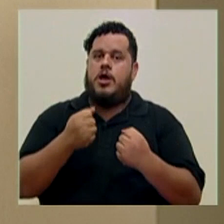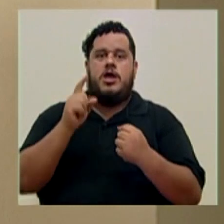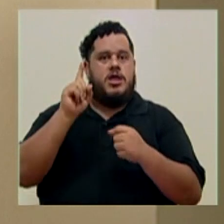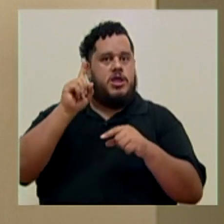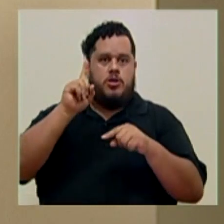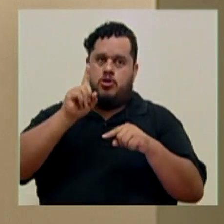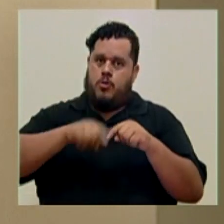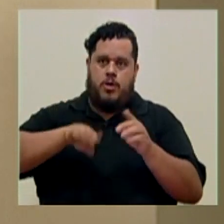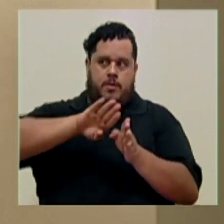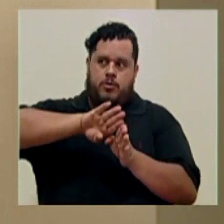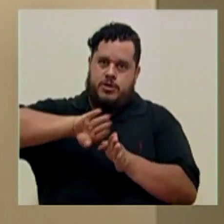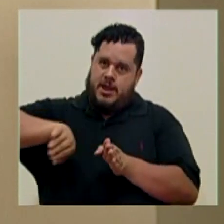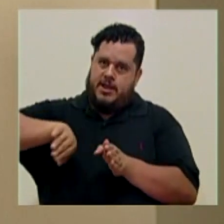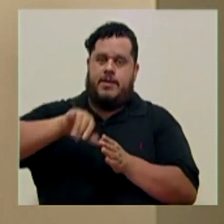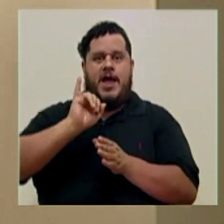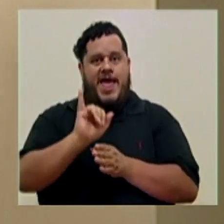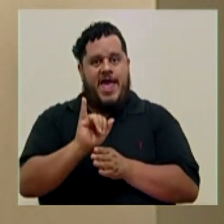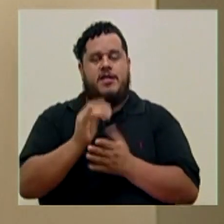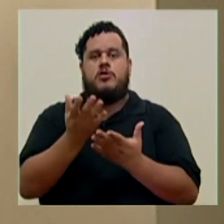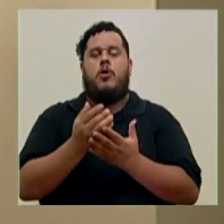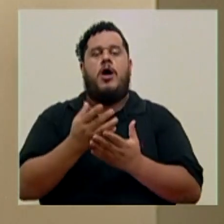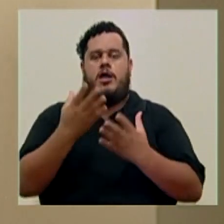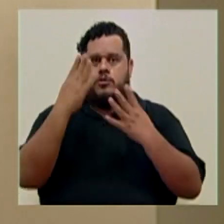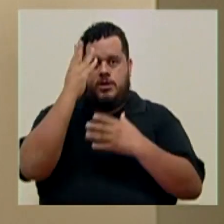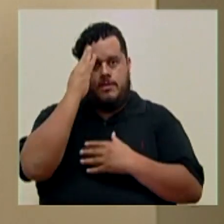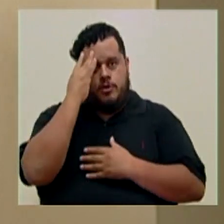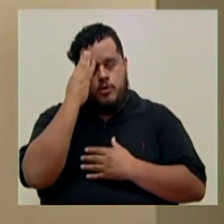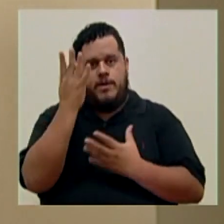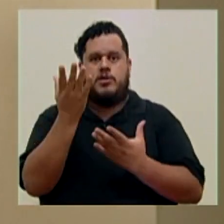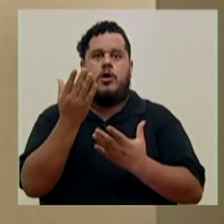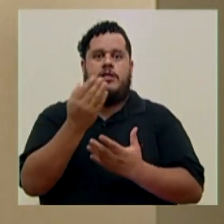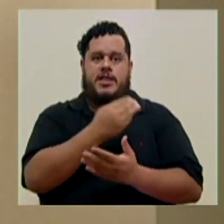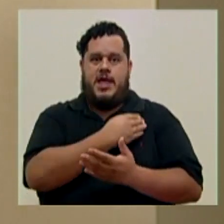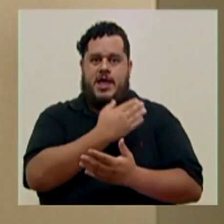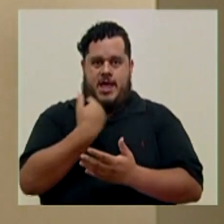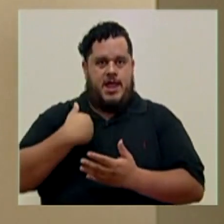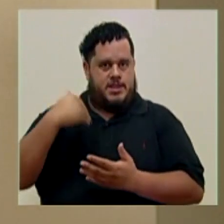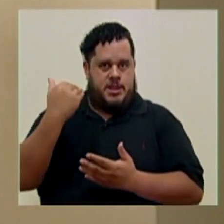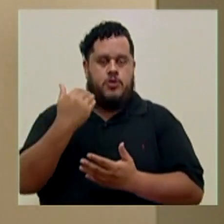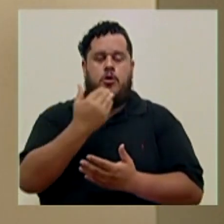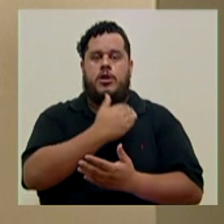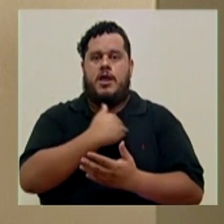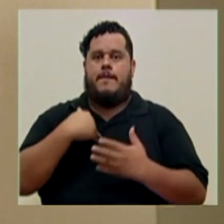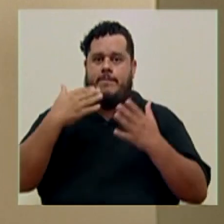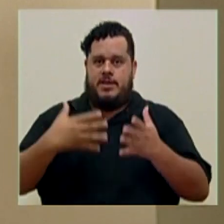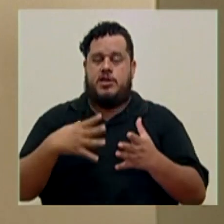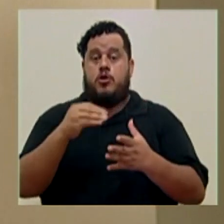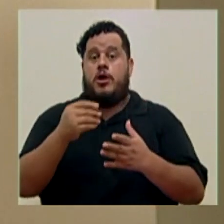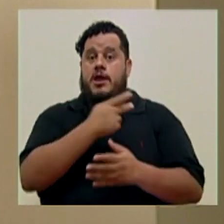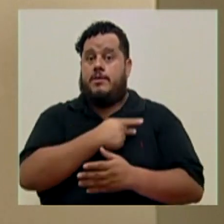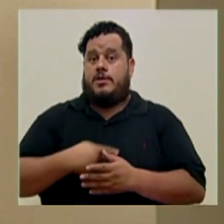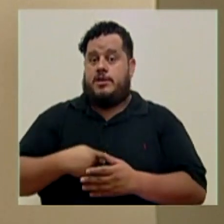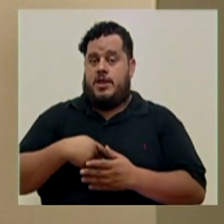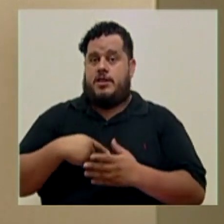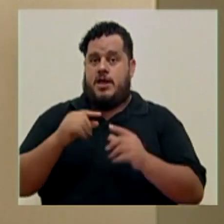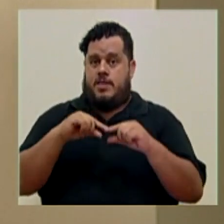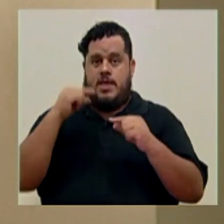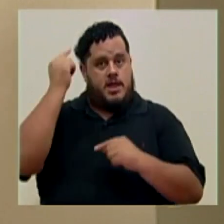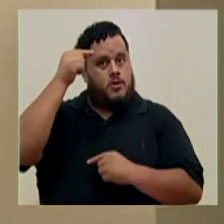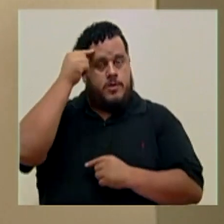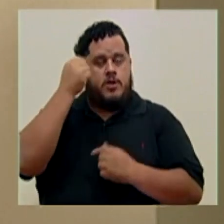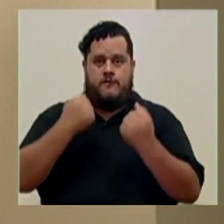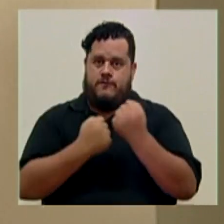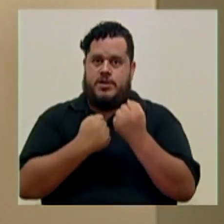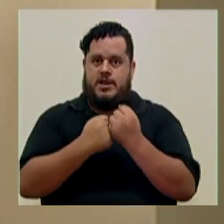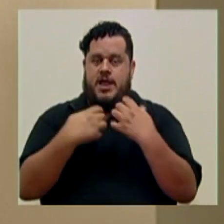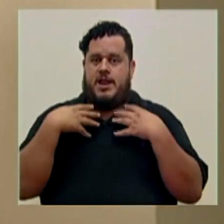lado esto. Esto es una preocupación tanto el despacho, señor ministro, como la Presidencia de la República de fortalecer la salud